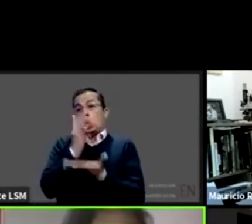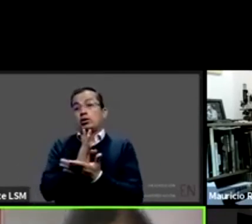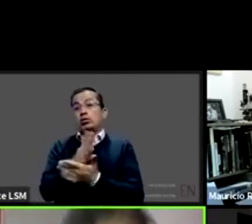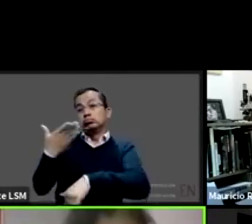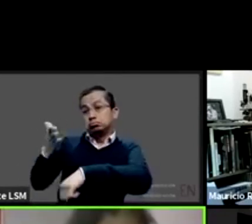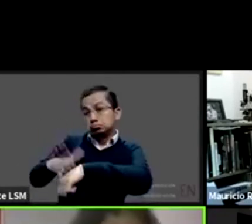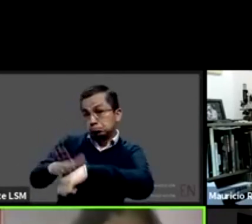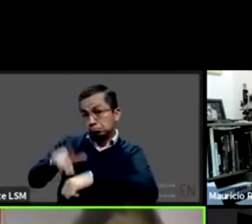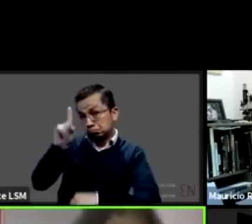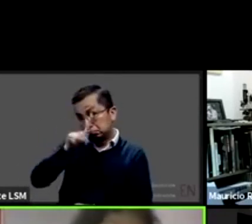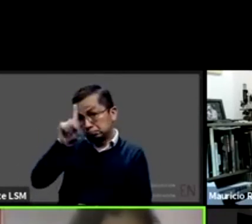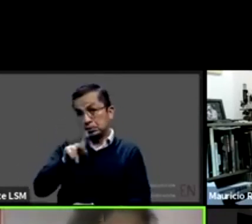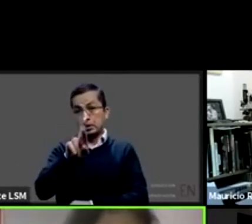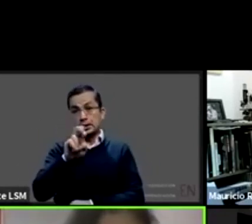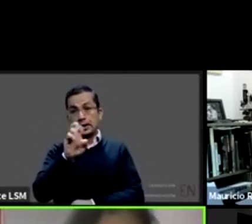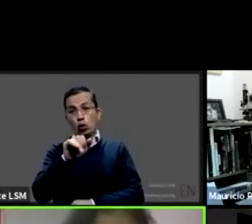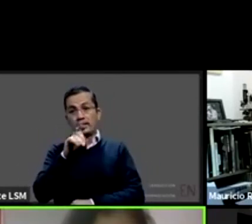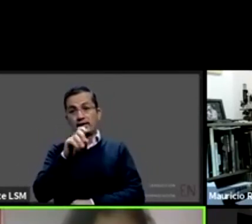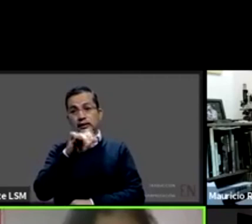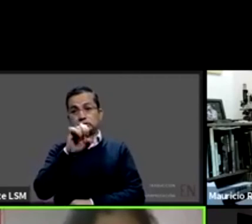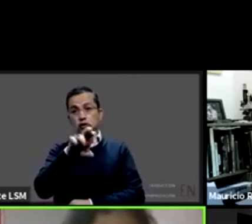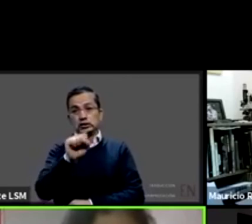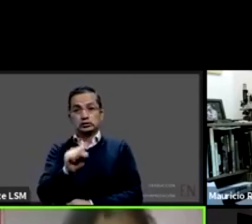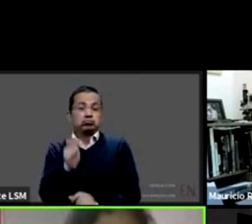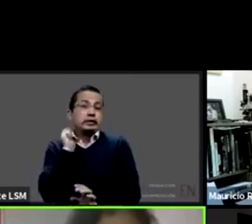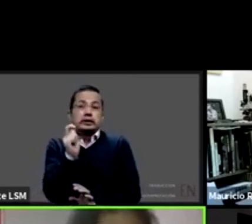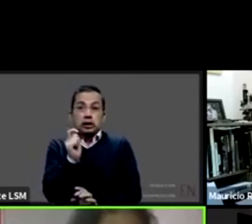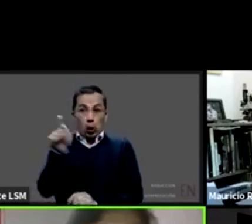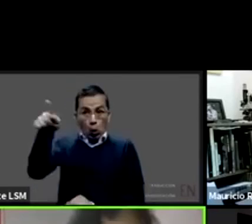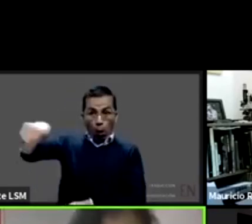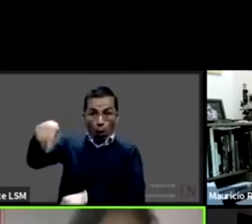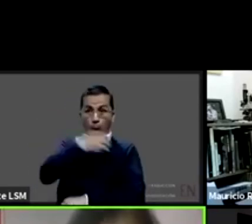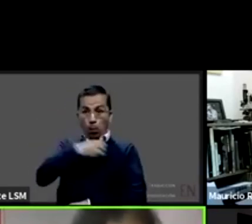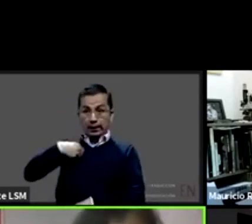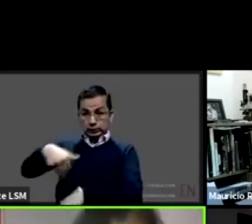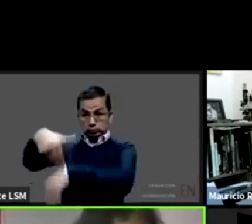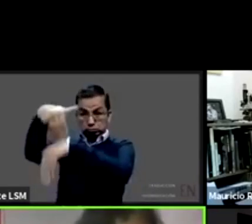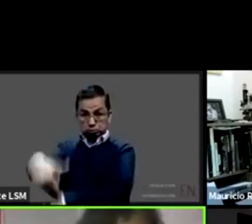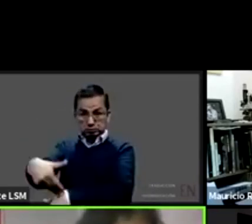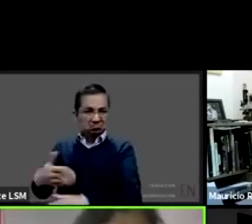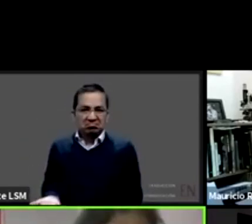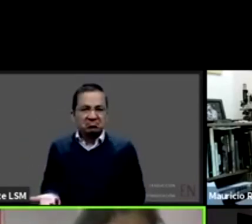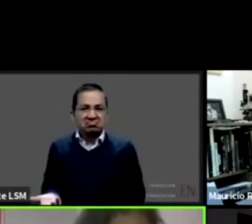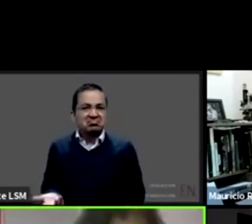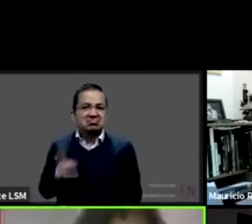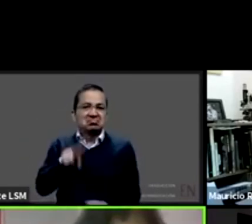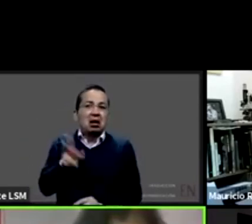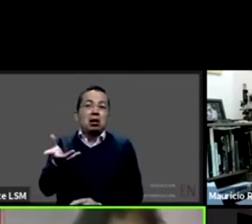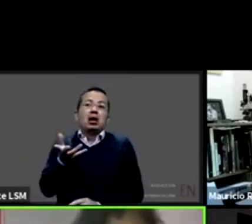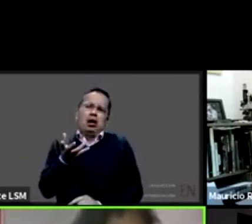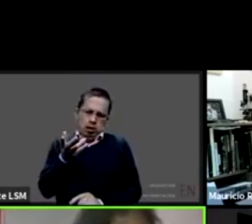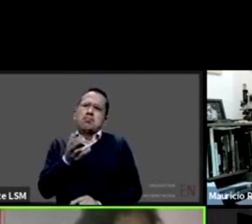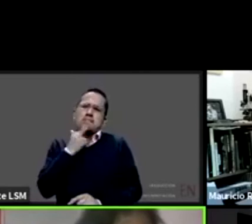un paso adelante es hacerlo norma hacer un protocolo que verdaderamente es un protocolo obligatorio